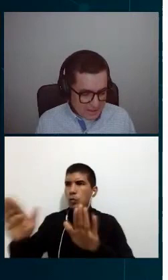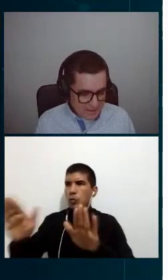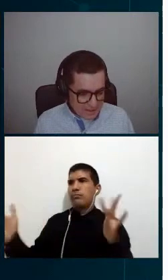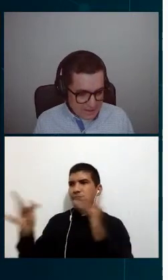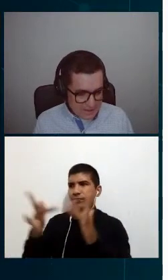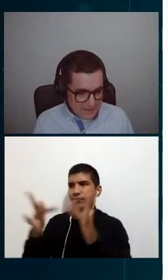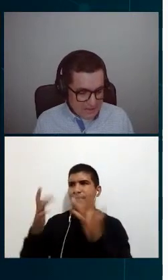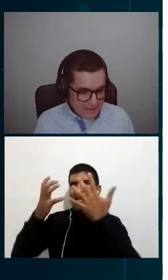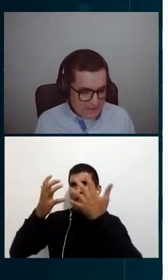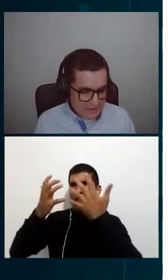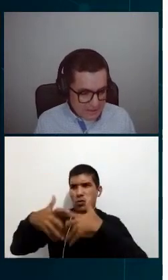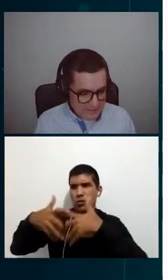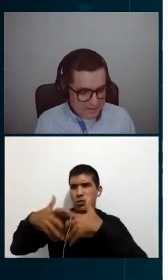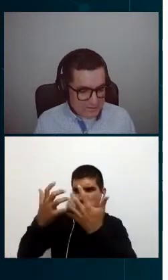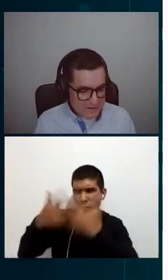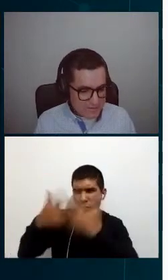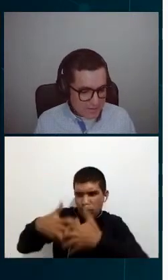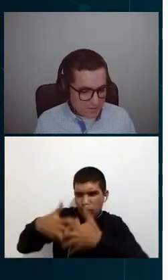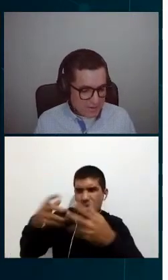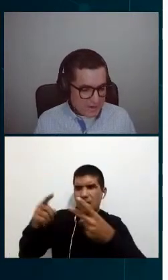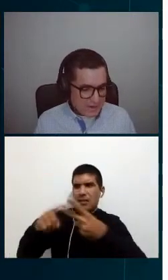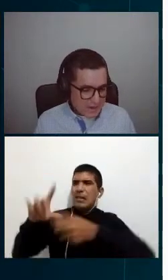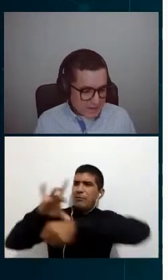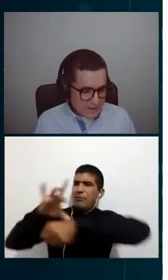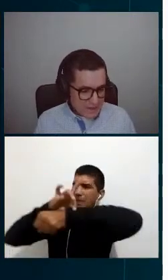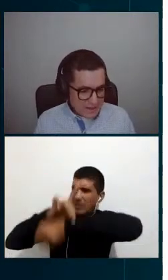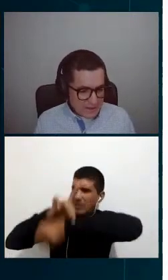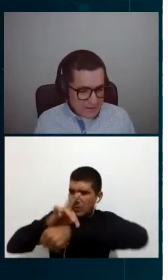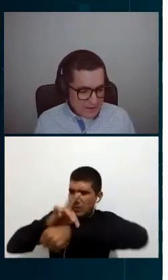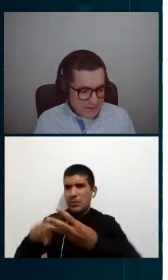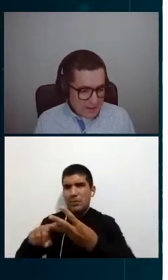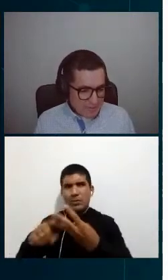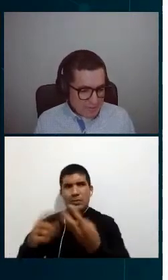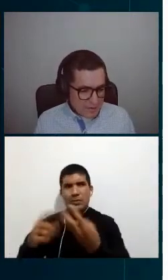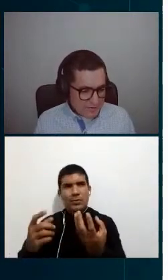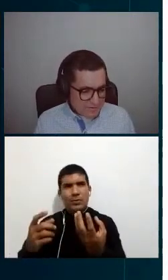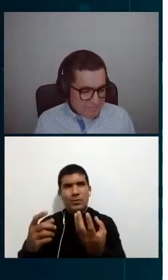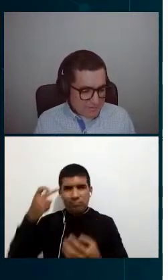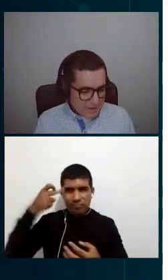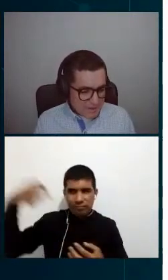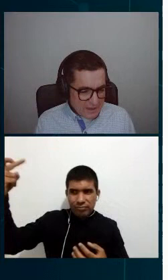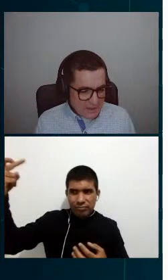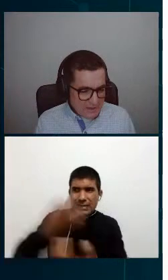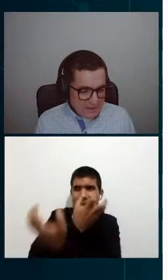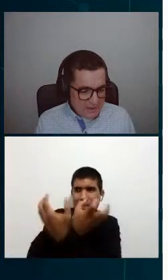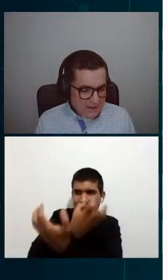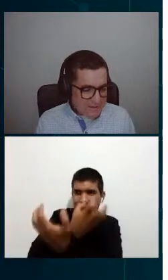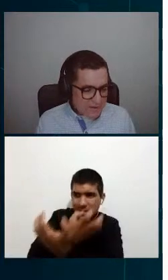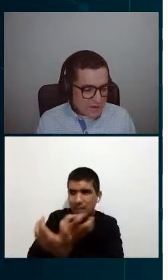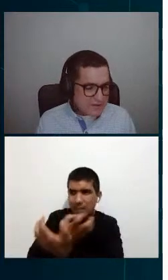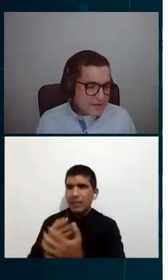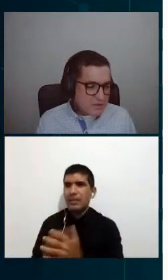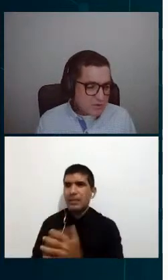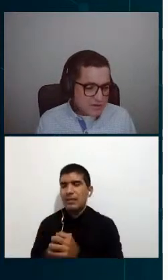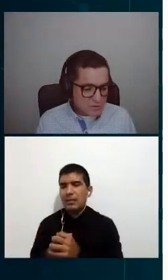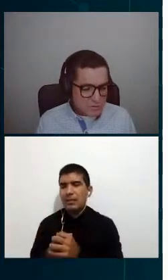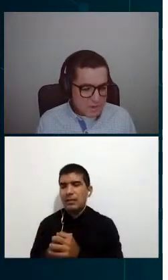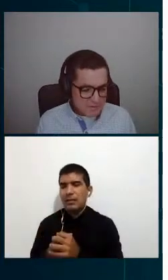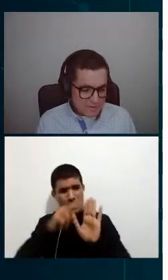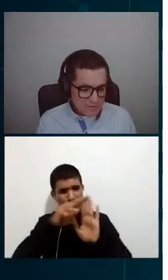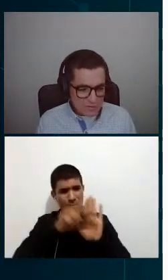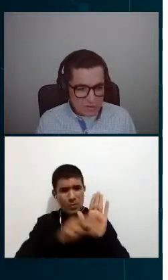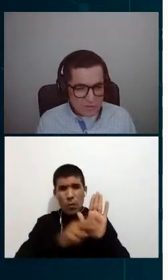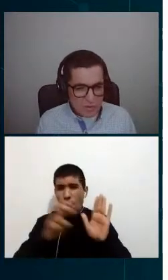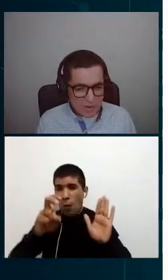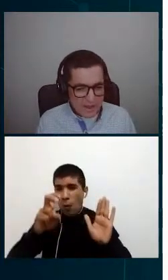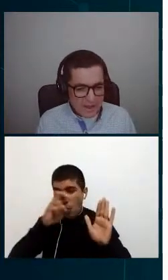científico pues la restricción está en 200